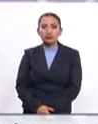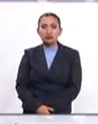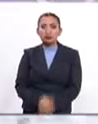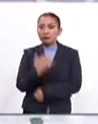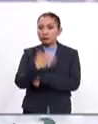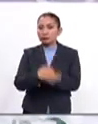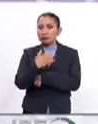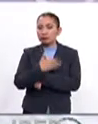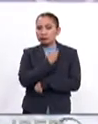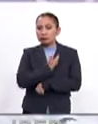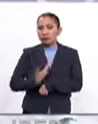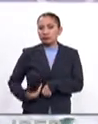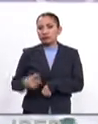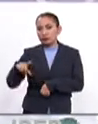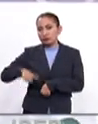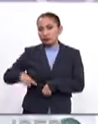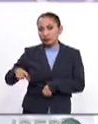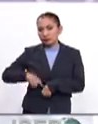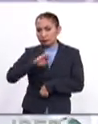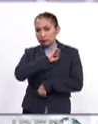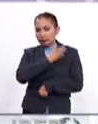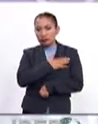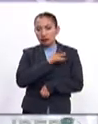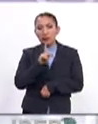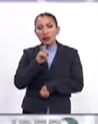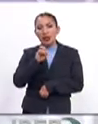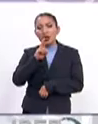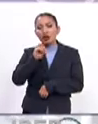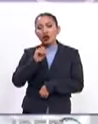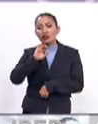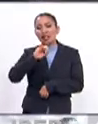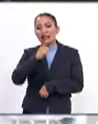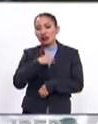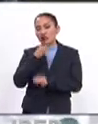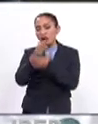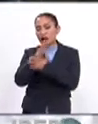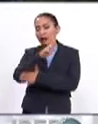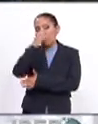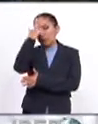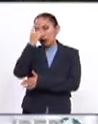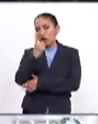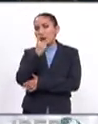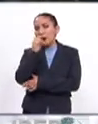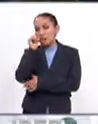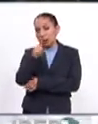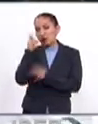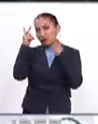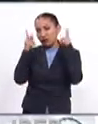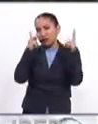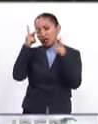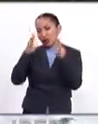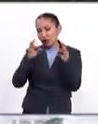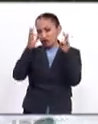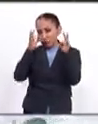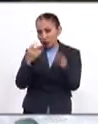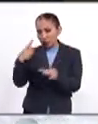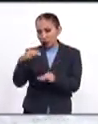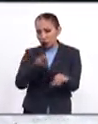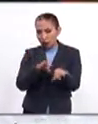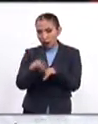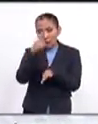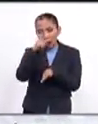Mientras tanto, el presidente del gobierno de España, Pedro Sánchez, se encuentra en República Dominicana como parte de una visita oficial